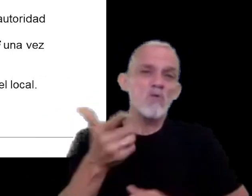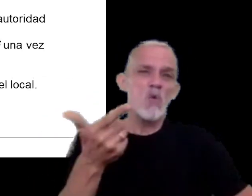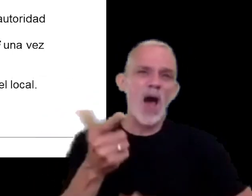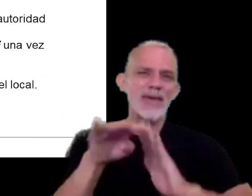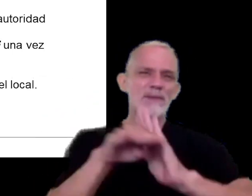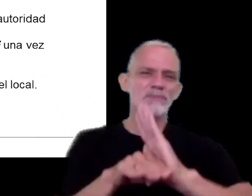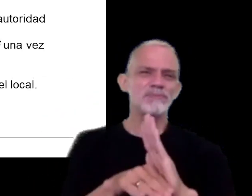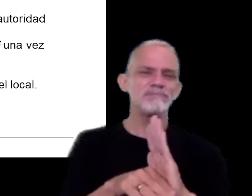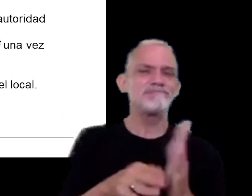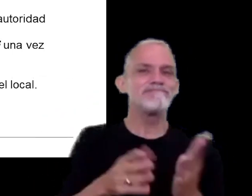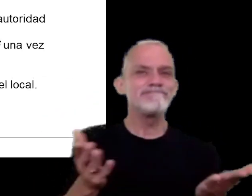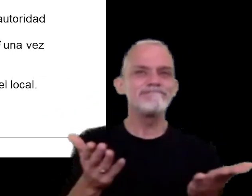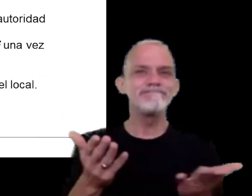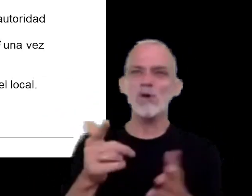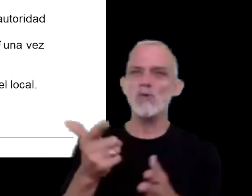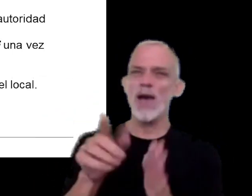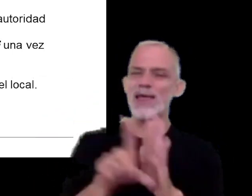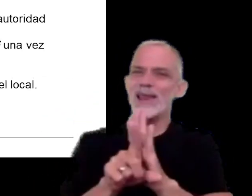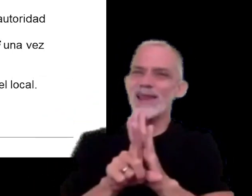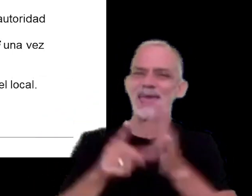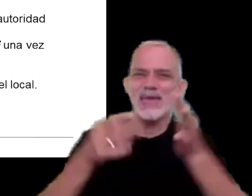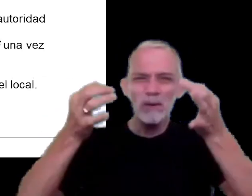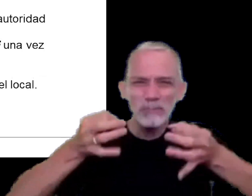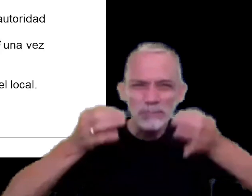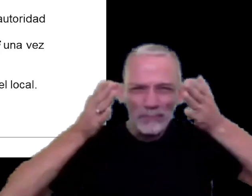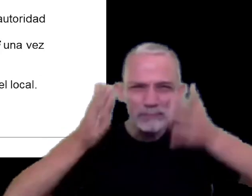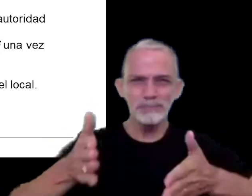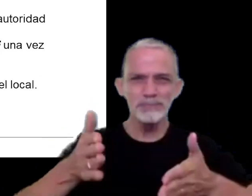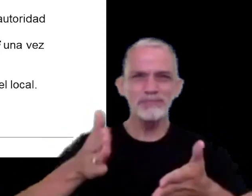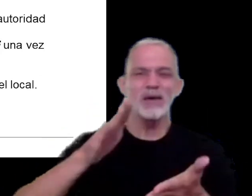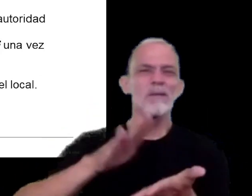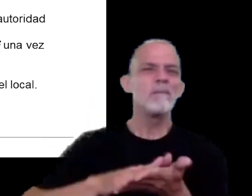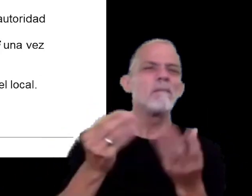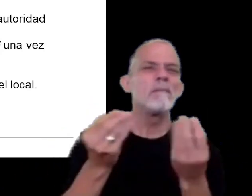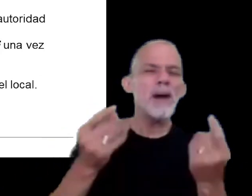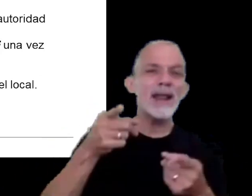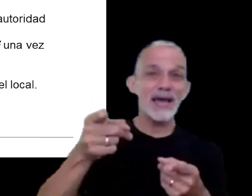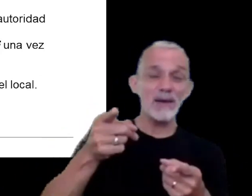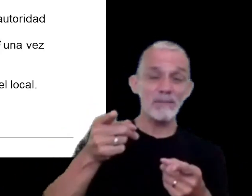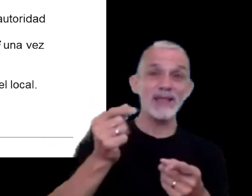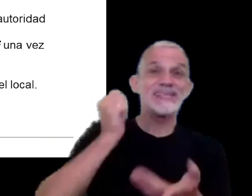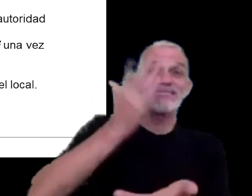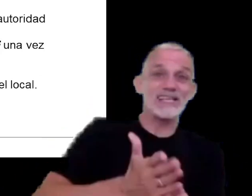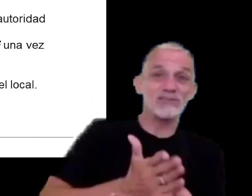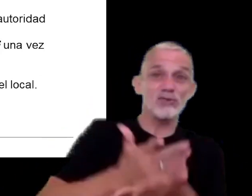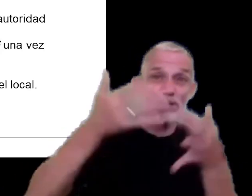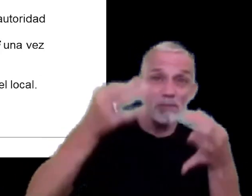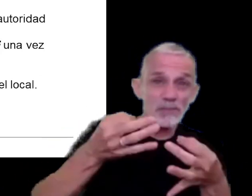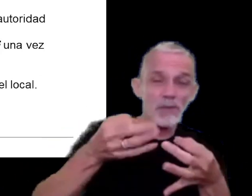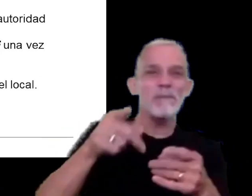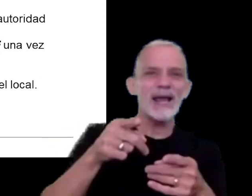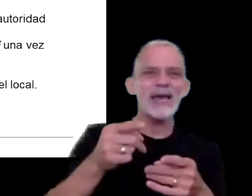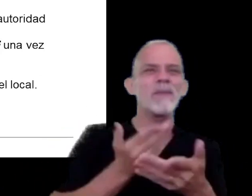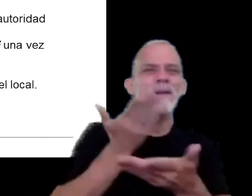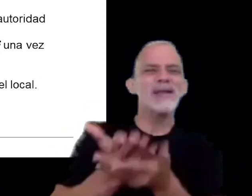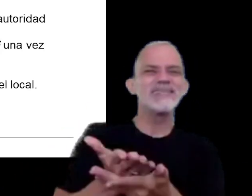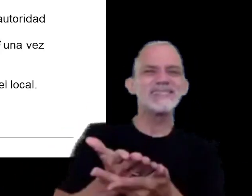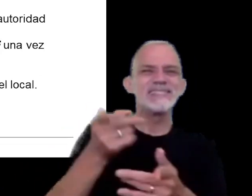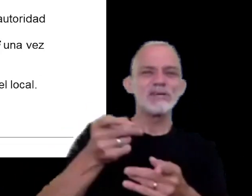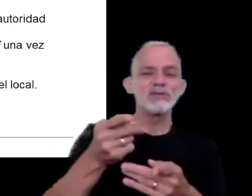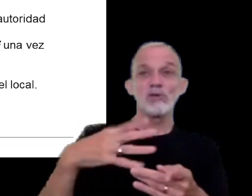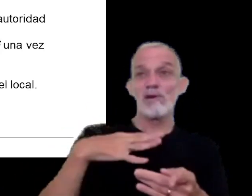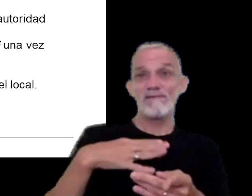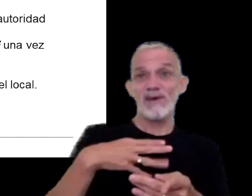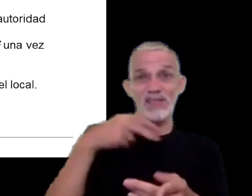marco normativo específico para de sanciones específicas por la falta de